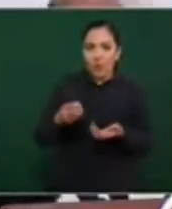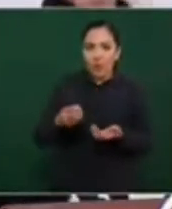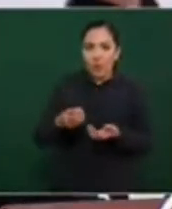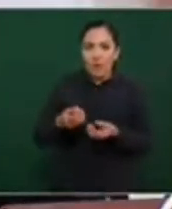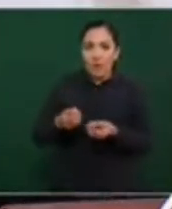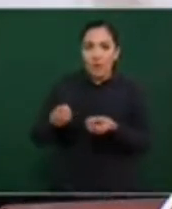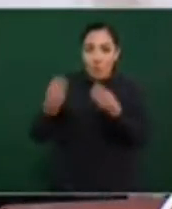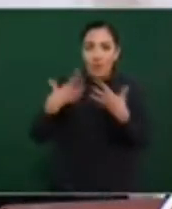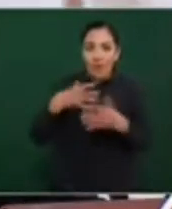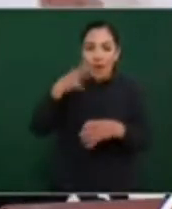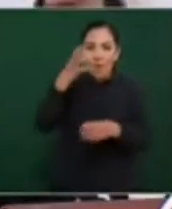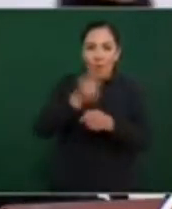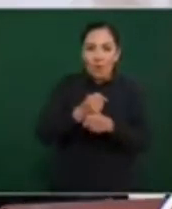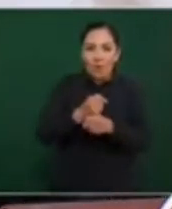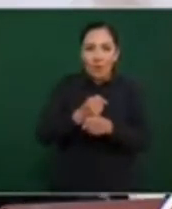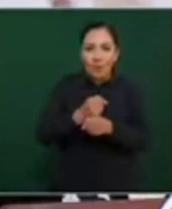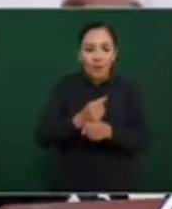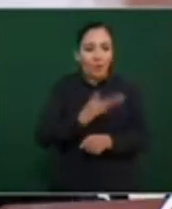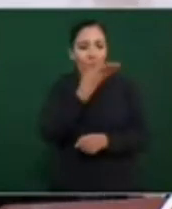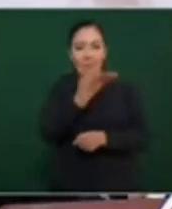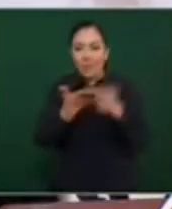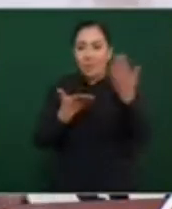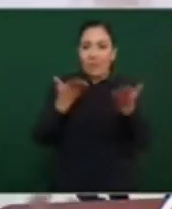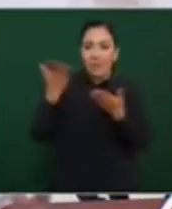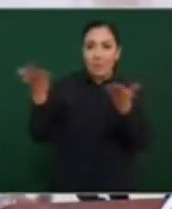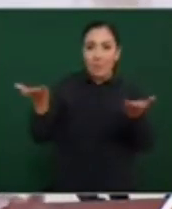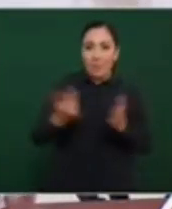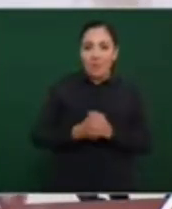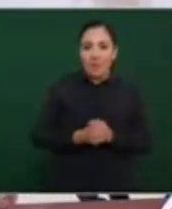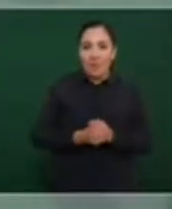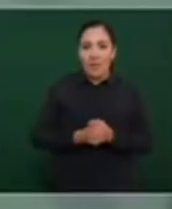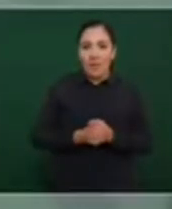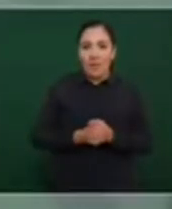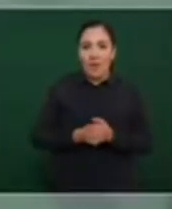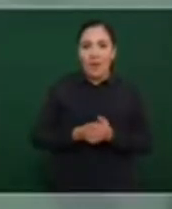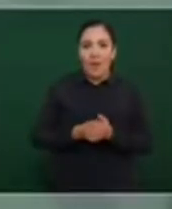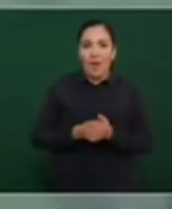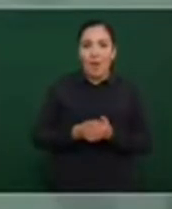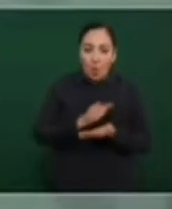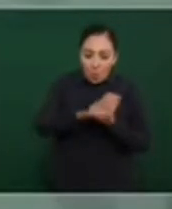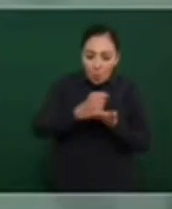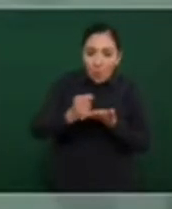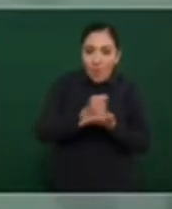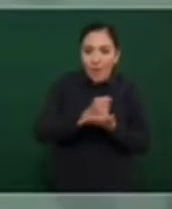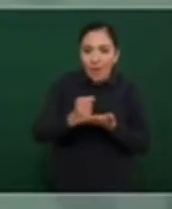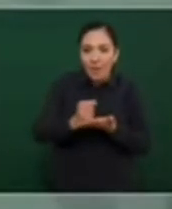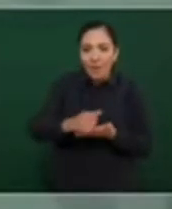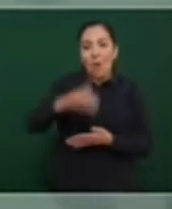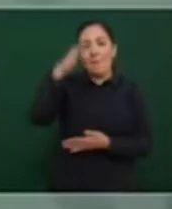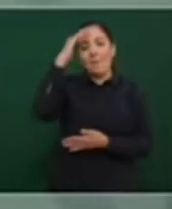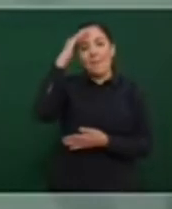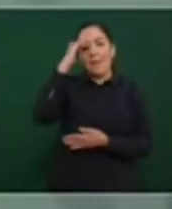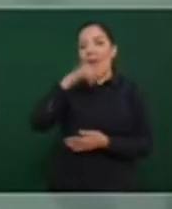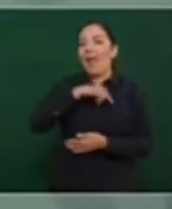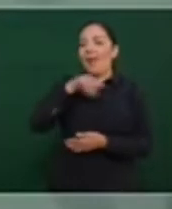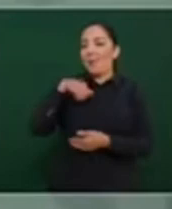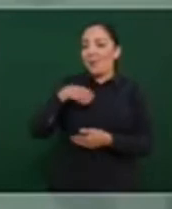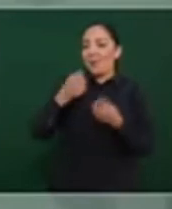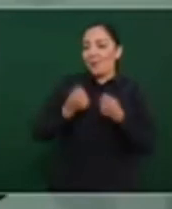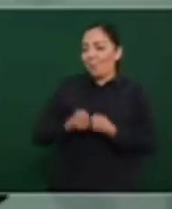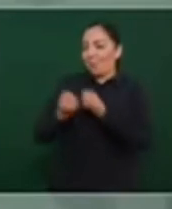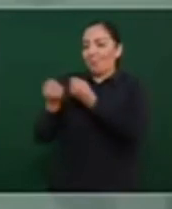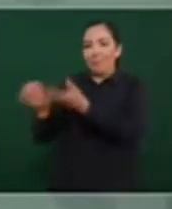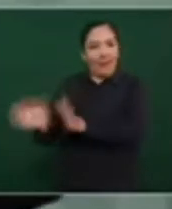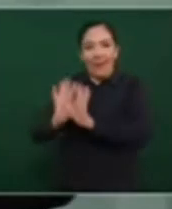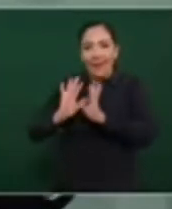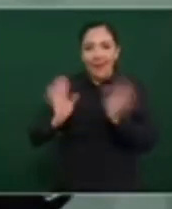contratos y a solicitar créditos pensando que, como íbamos a llegar, ya no nos iba